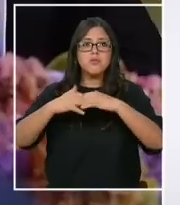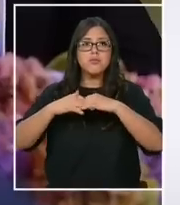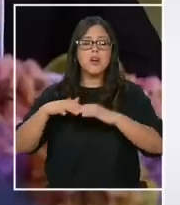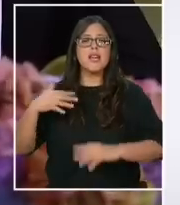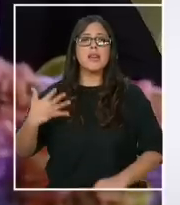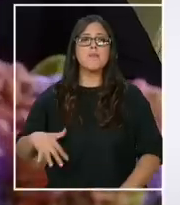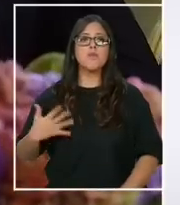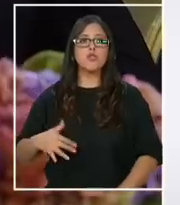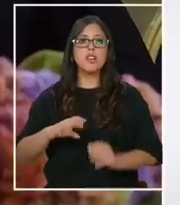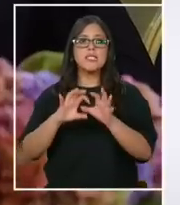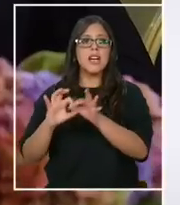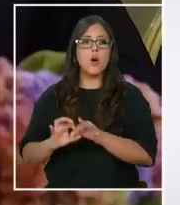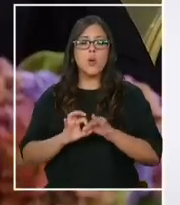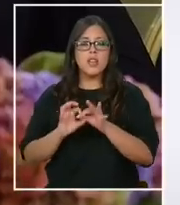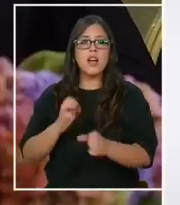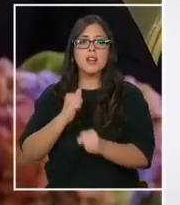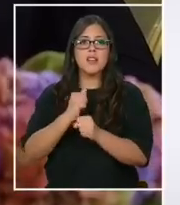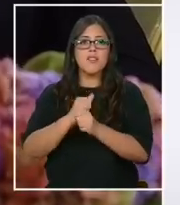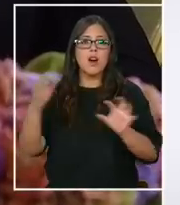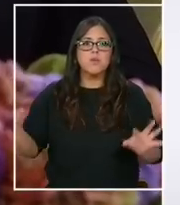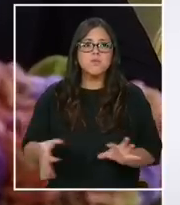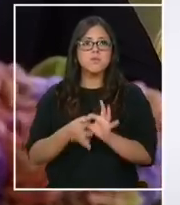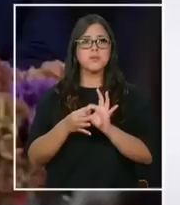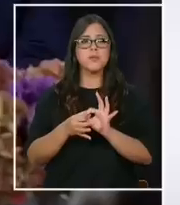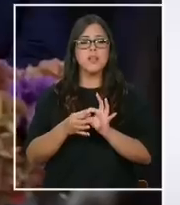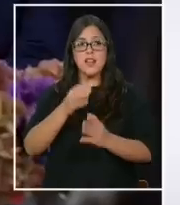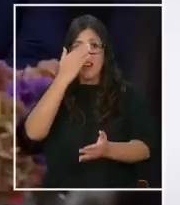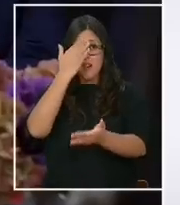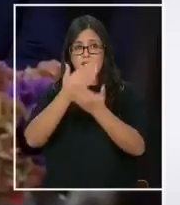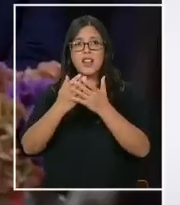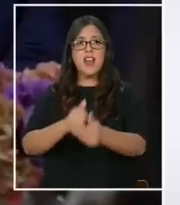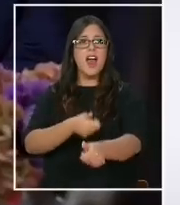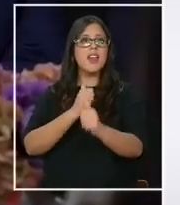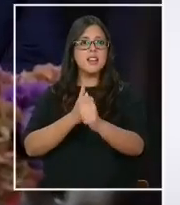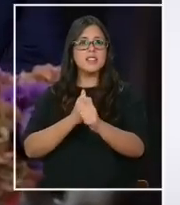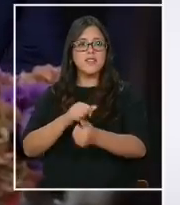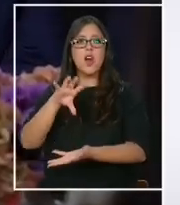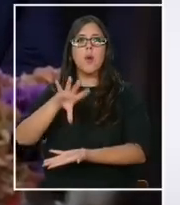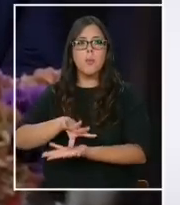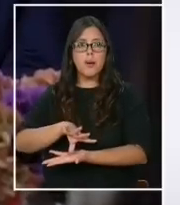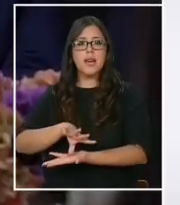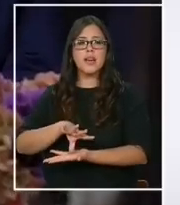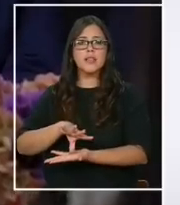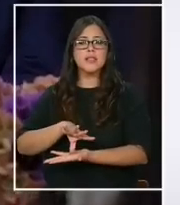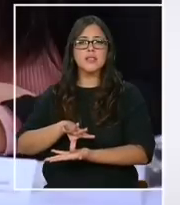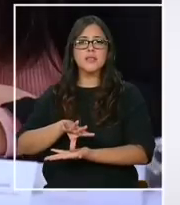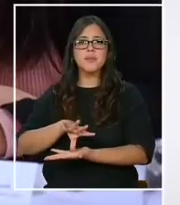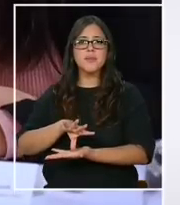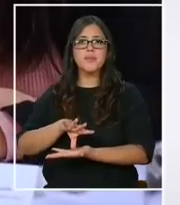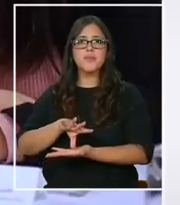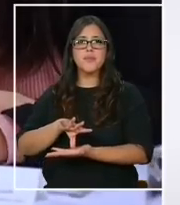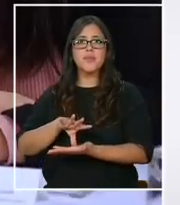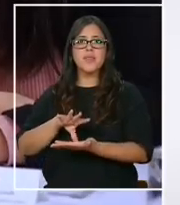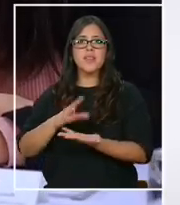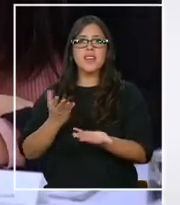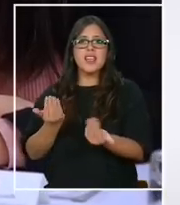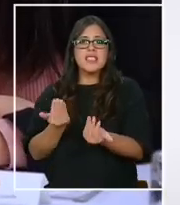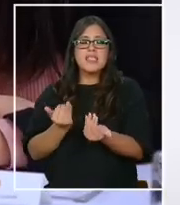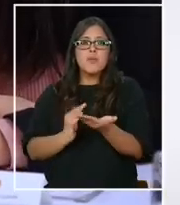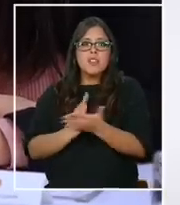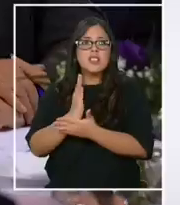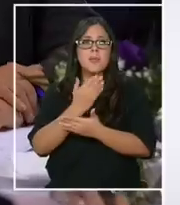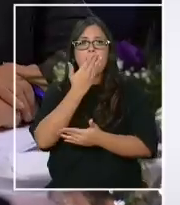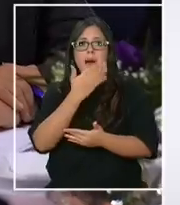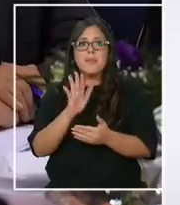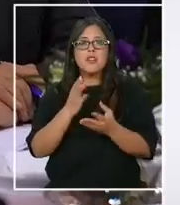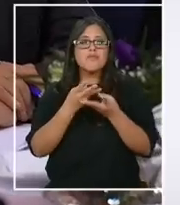importancia de la unidad, del trabajo conjunto, ante enormes desafíos que tenemos como país que debemos traducir en iniciativas que mejoren